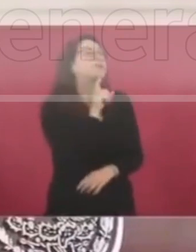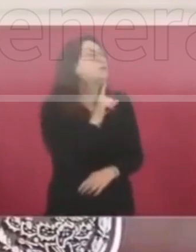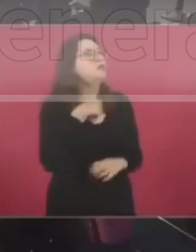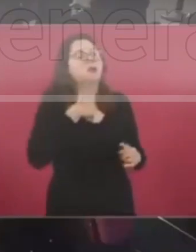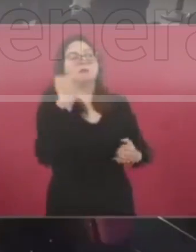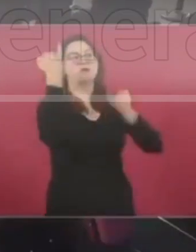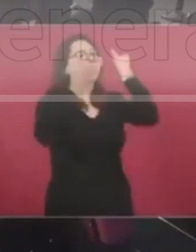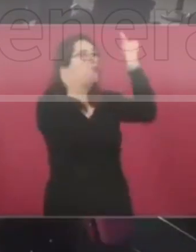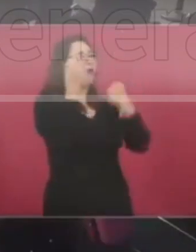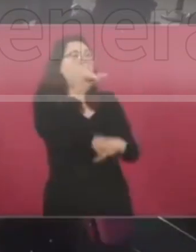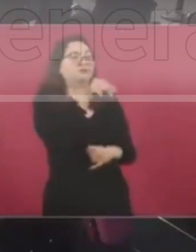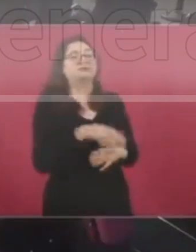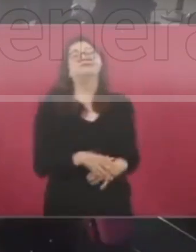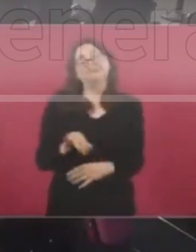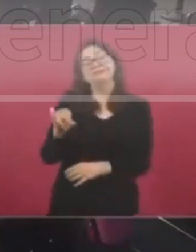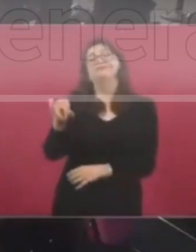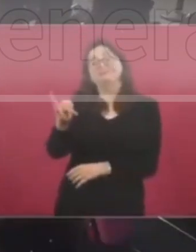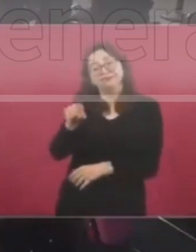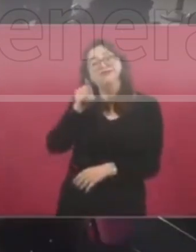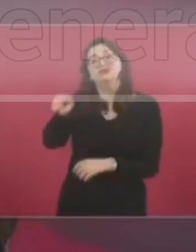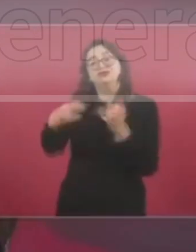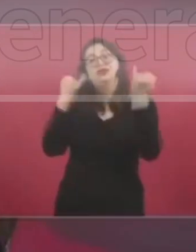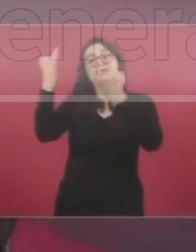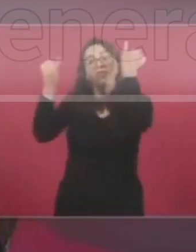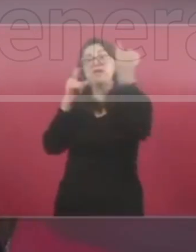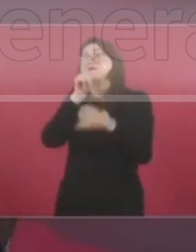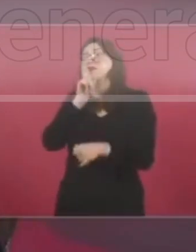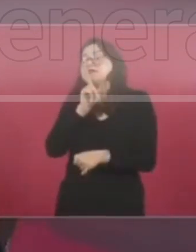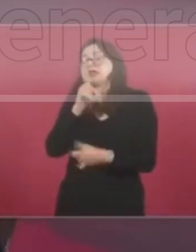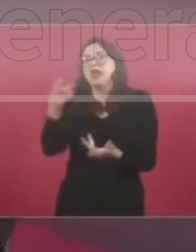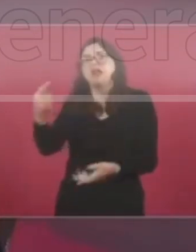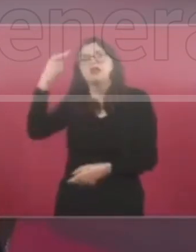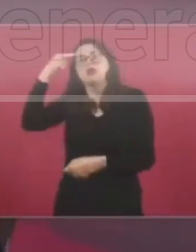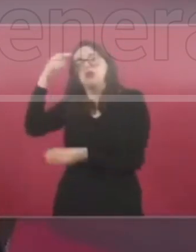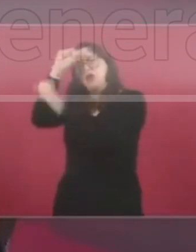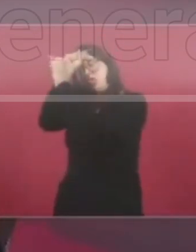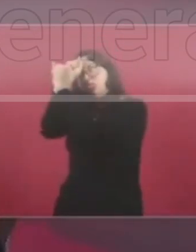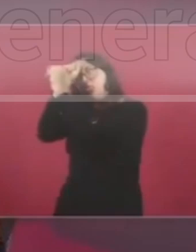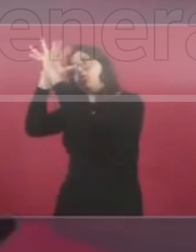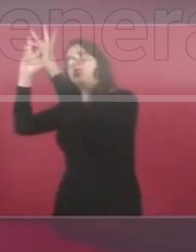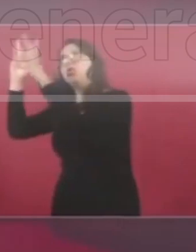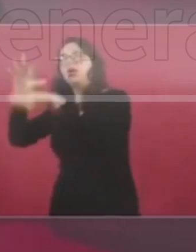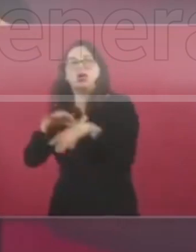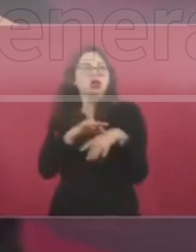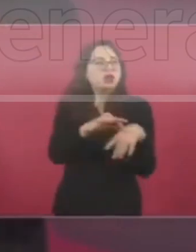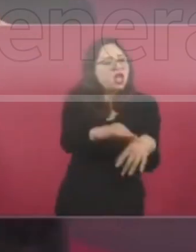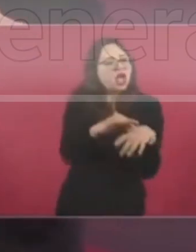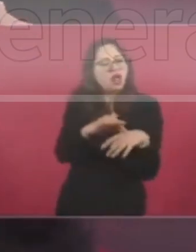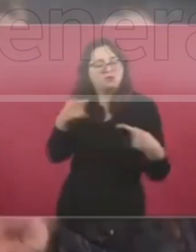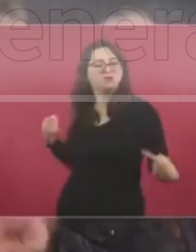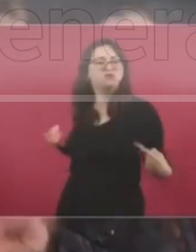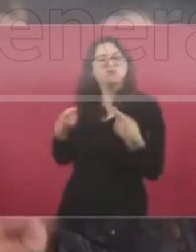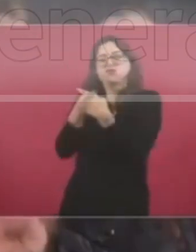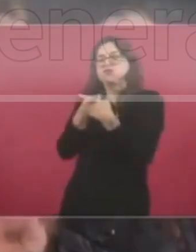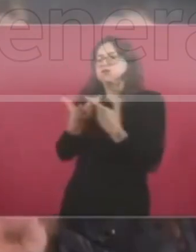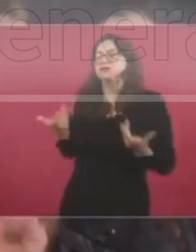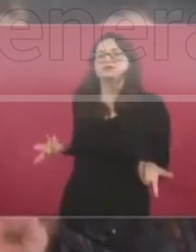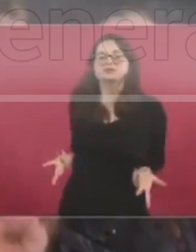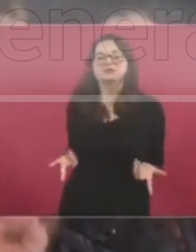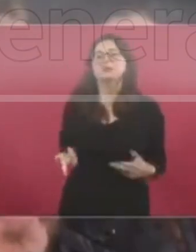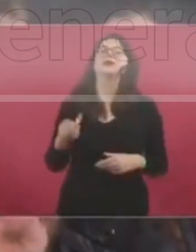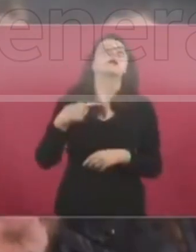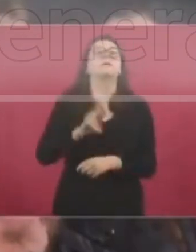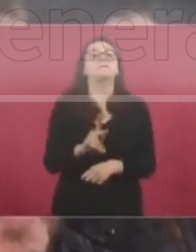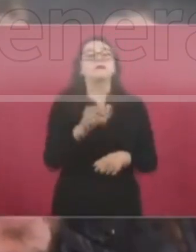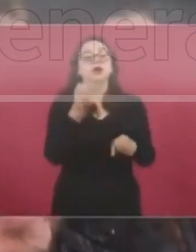sí sí sí porque no obedece a la realidad este pero como aquí nos están escuchando